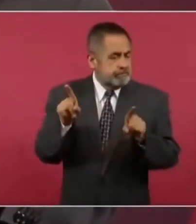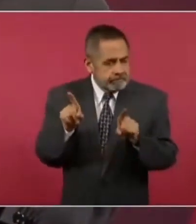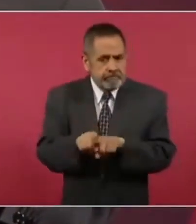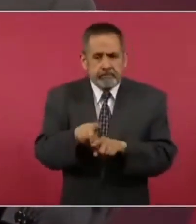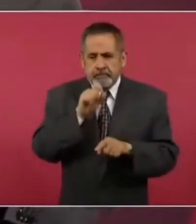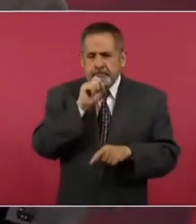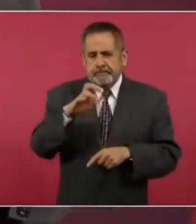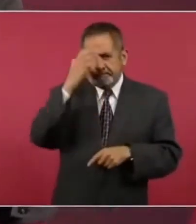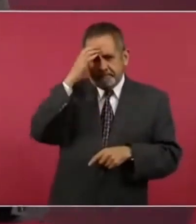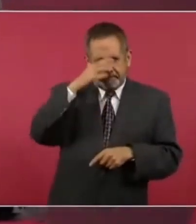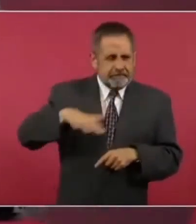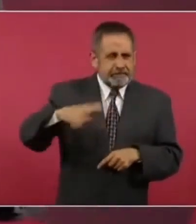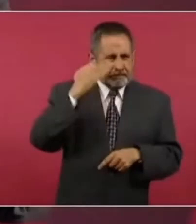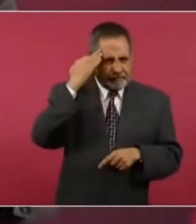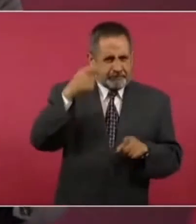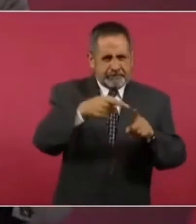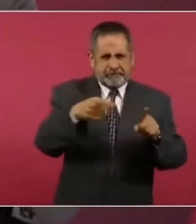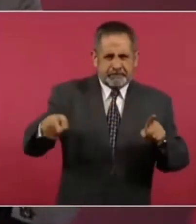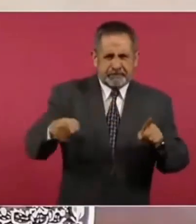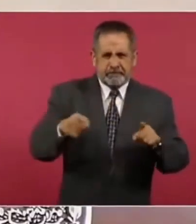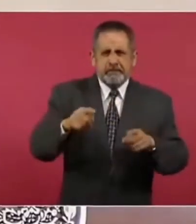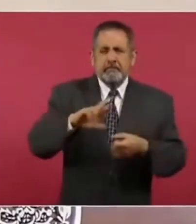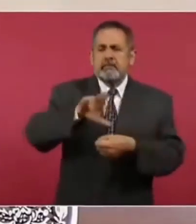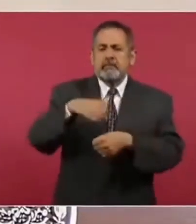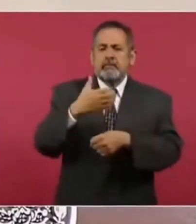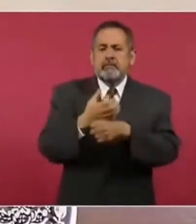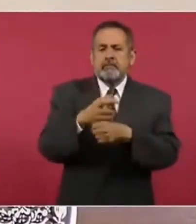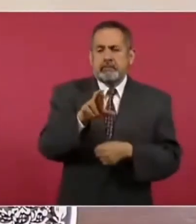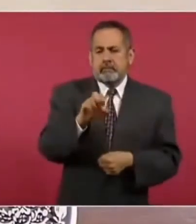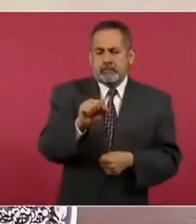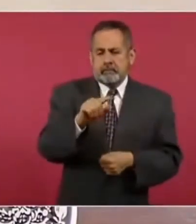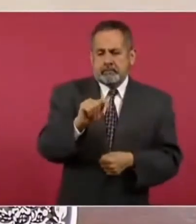conoce como el periodo de la República Restaurada